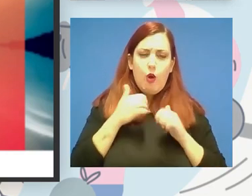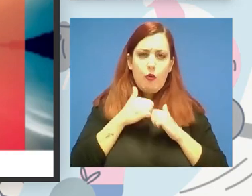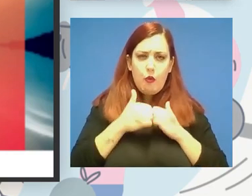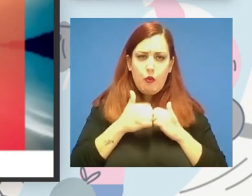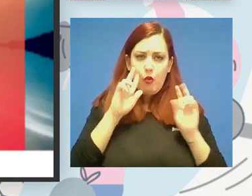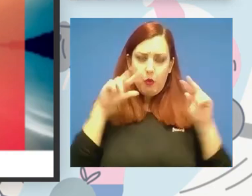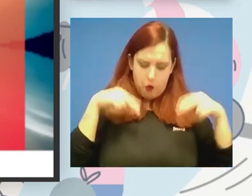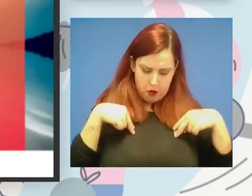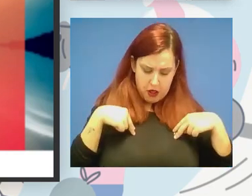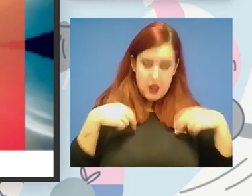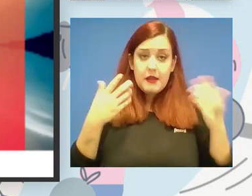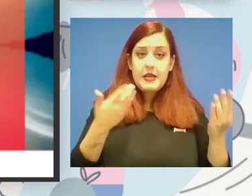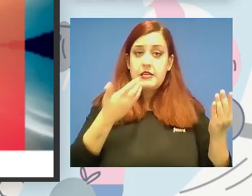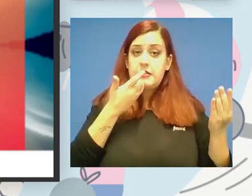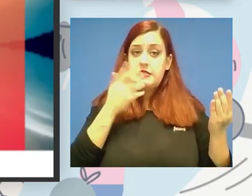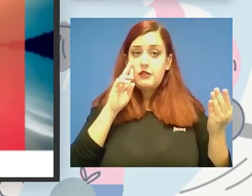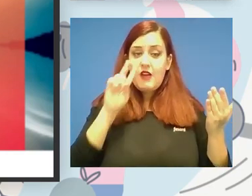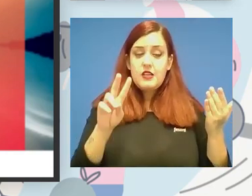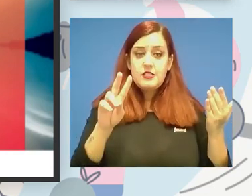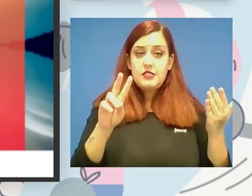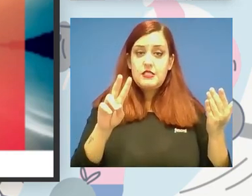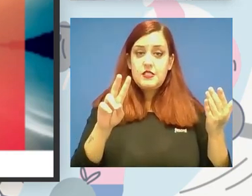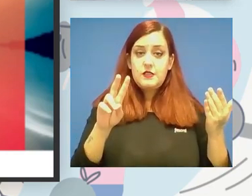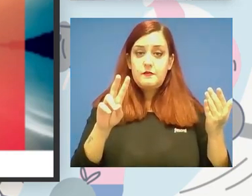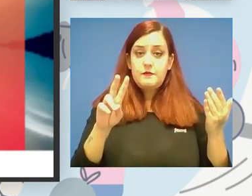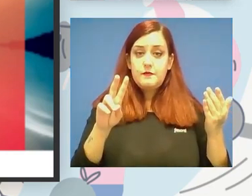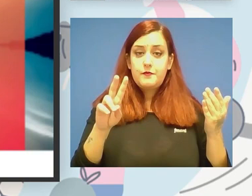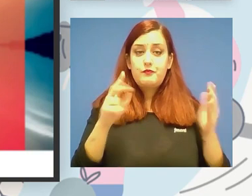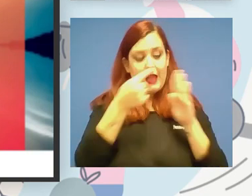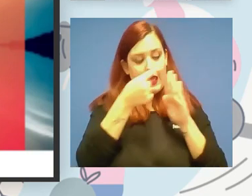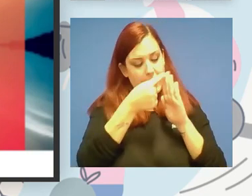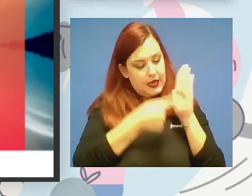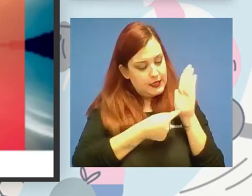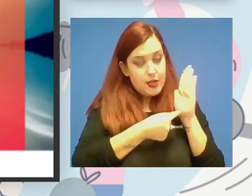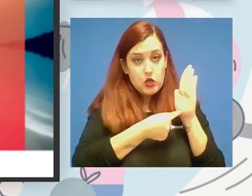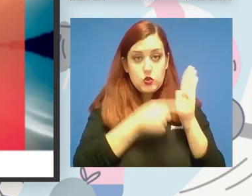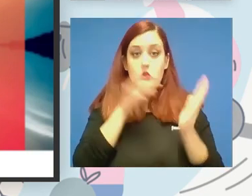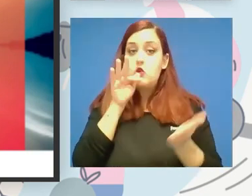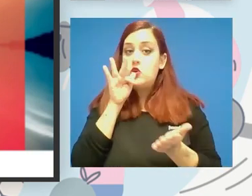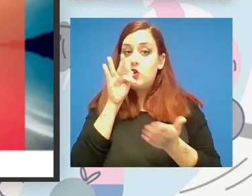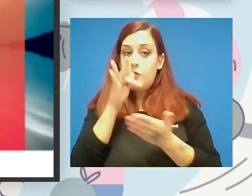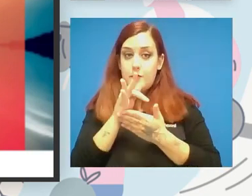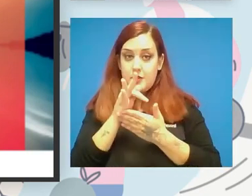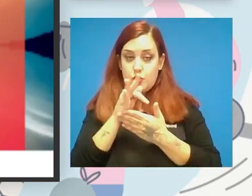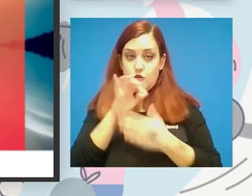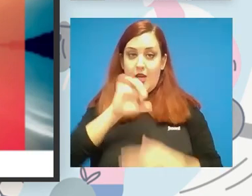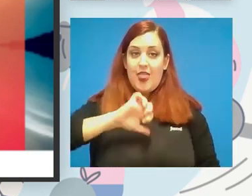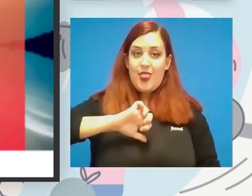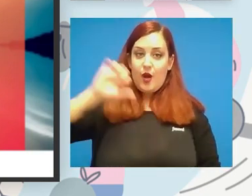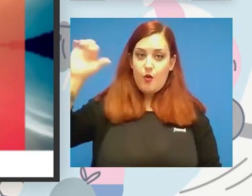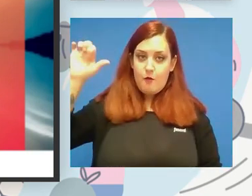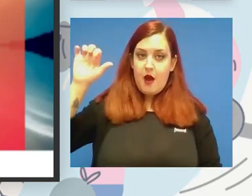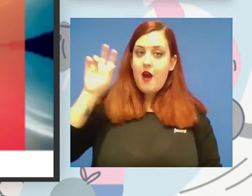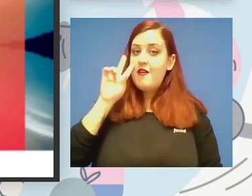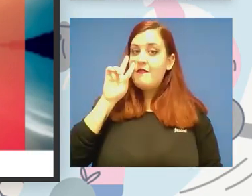si veis dentro de los diferentes criterios y compromisos que hemos tenido con Europa hay